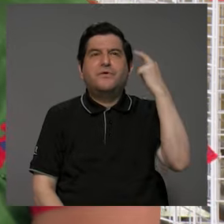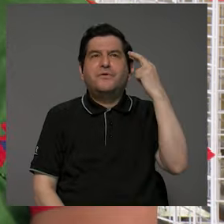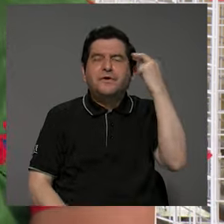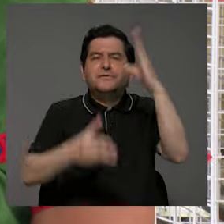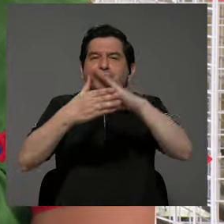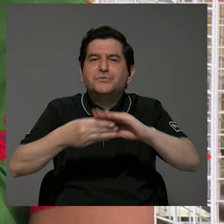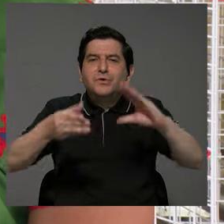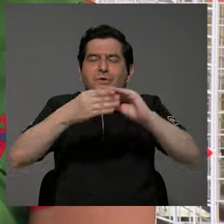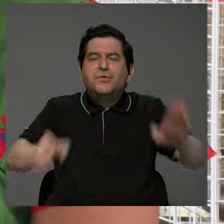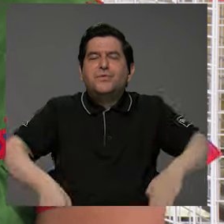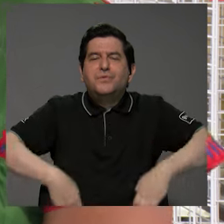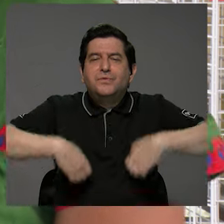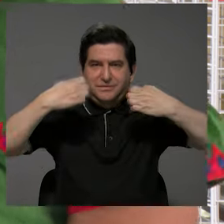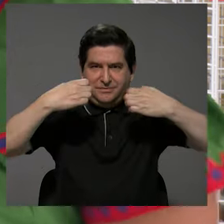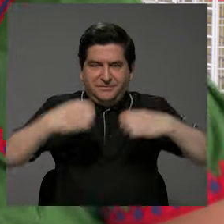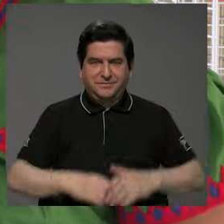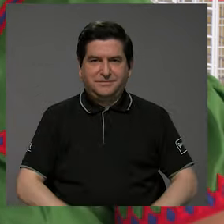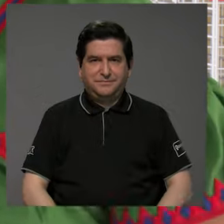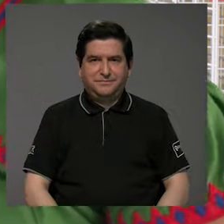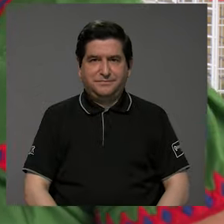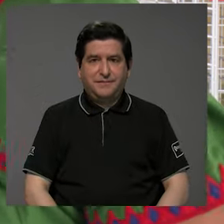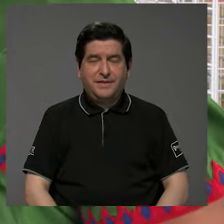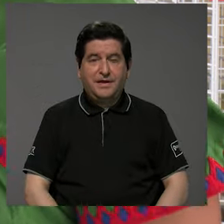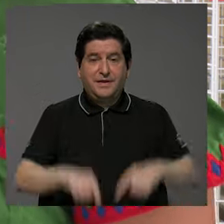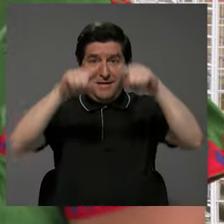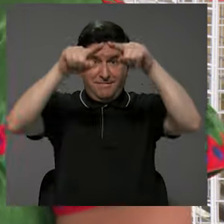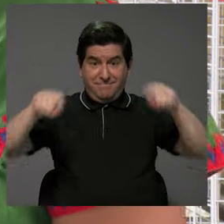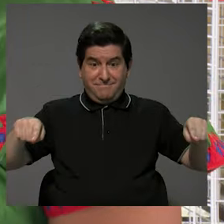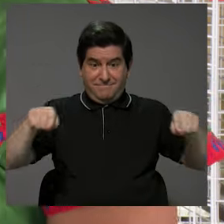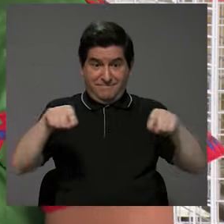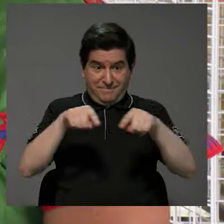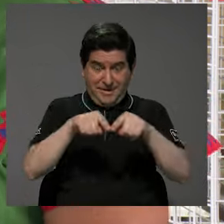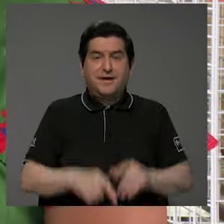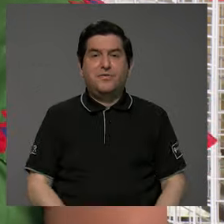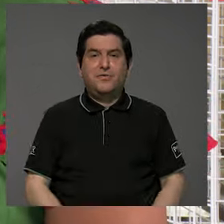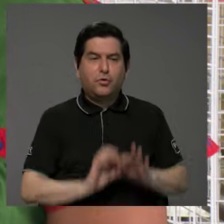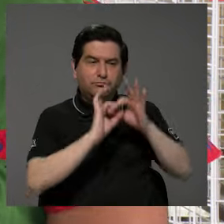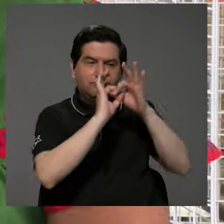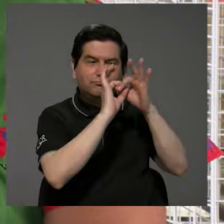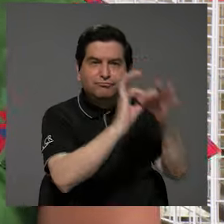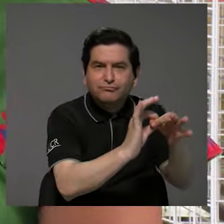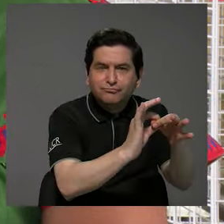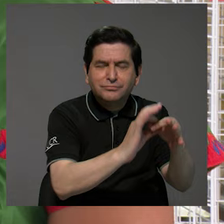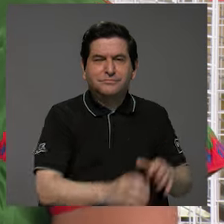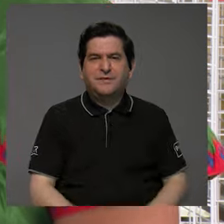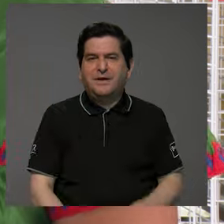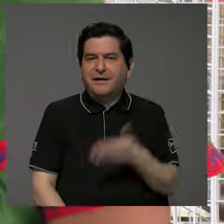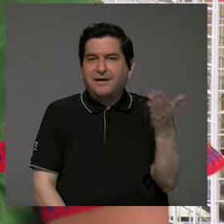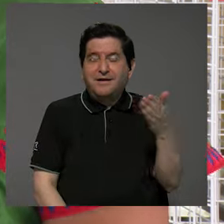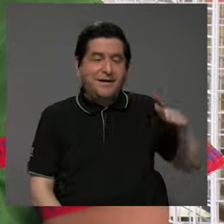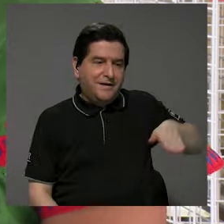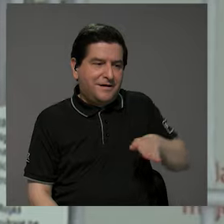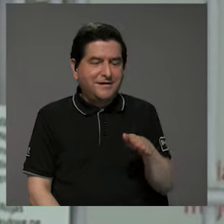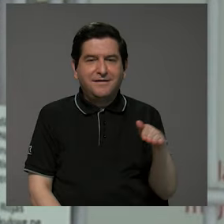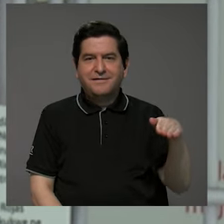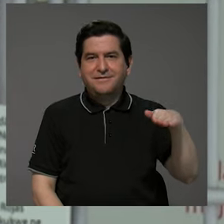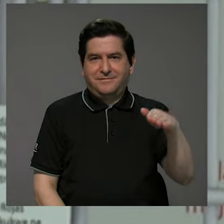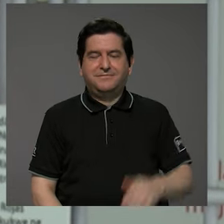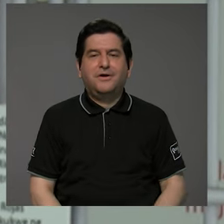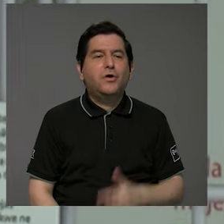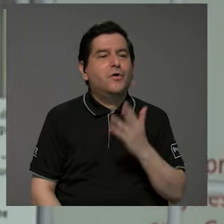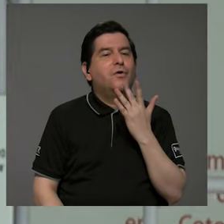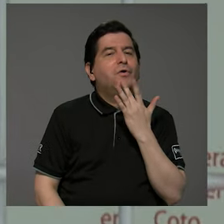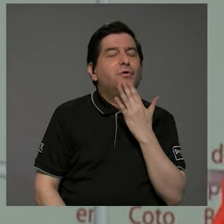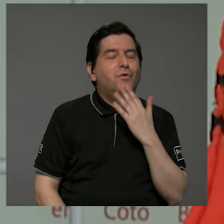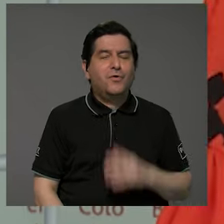cuento que había aquí, este, los triangulitos, eso va a depender a las, a los serpientes, color, por